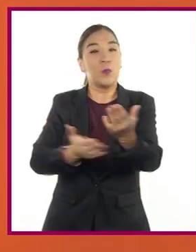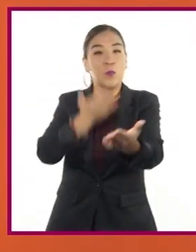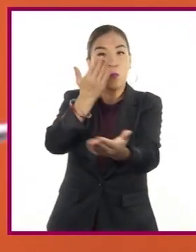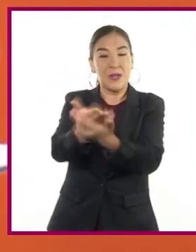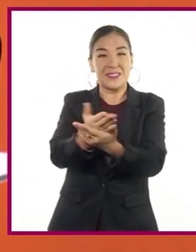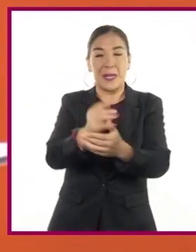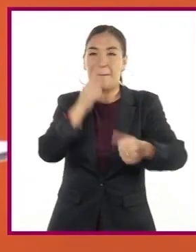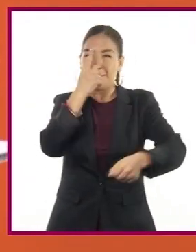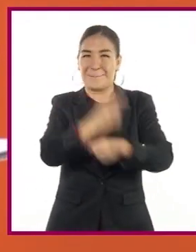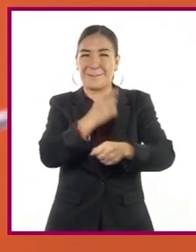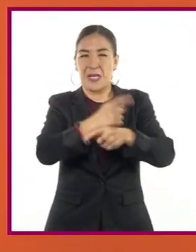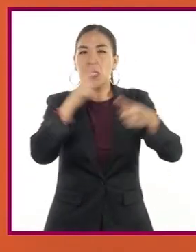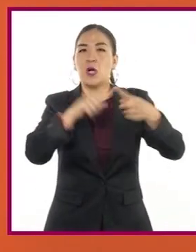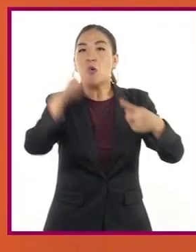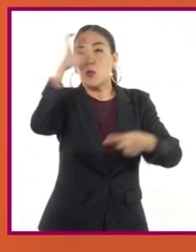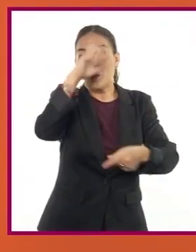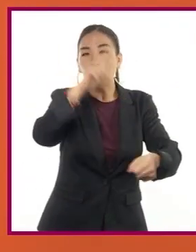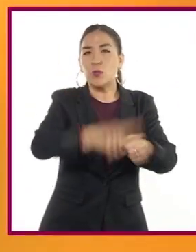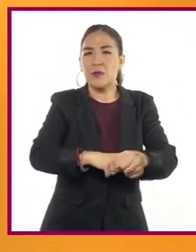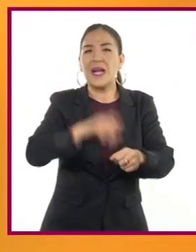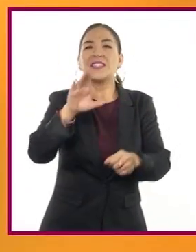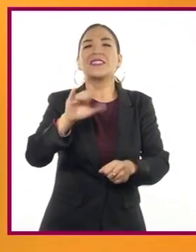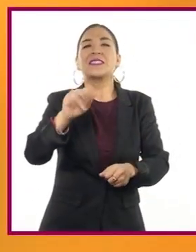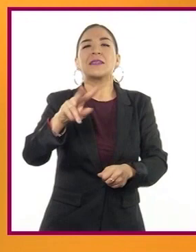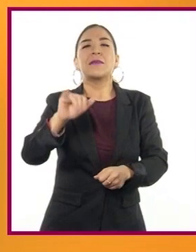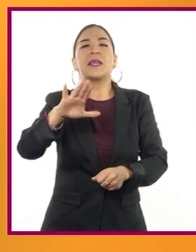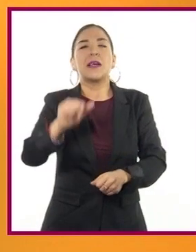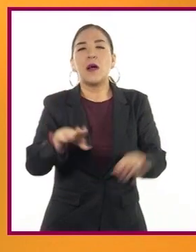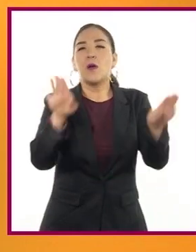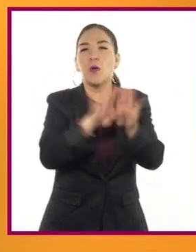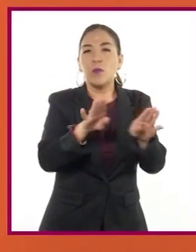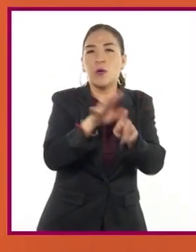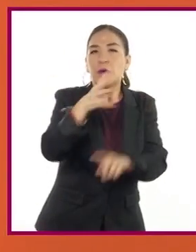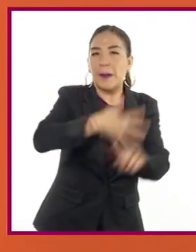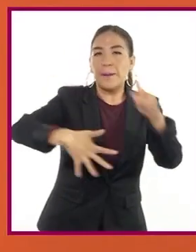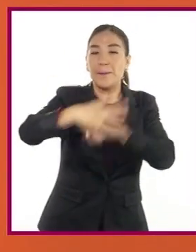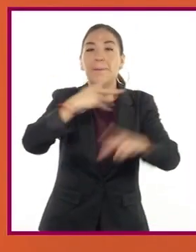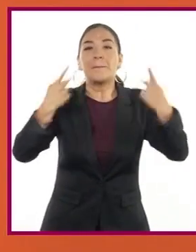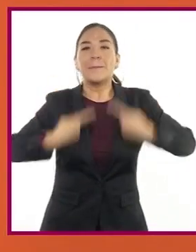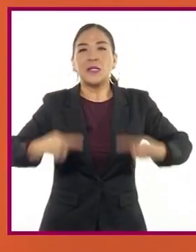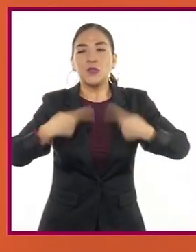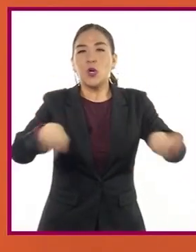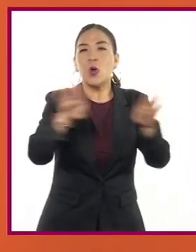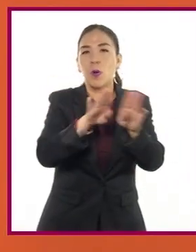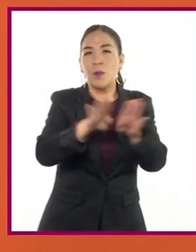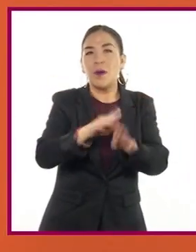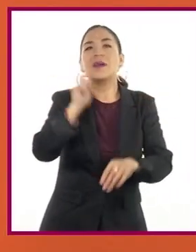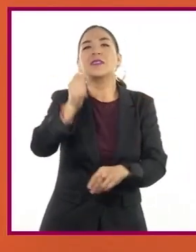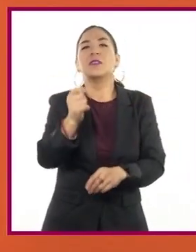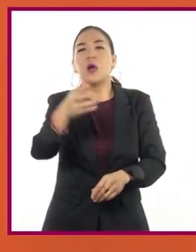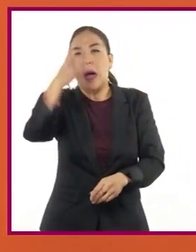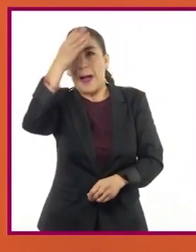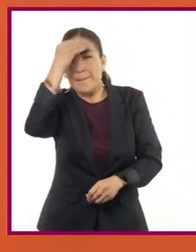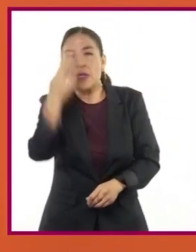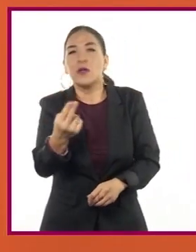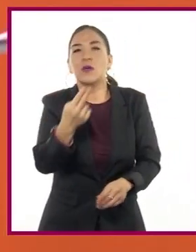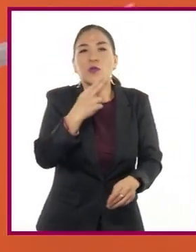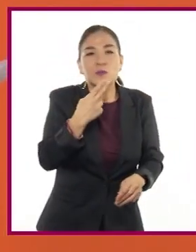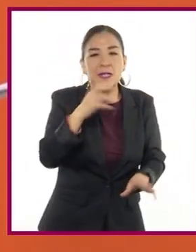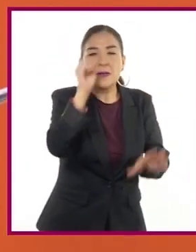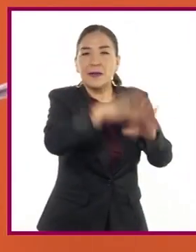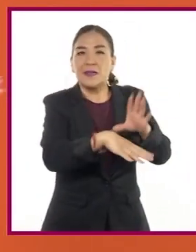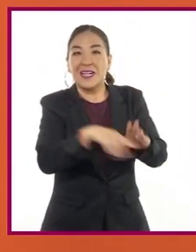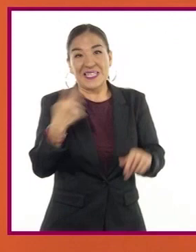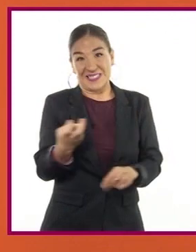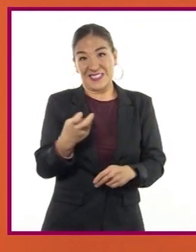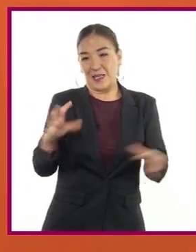sobre cultura cívica tiene que ver con la forma que disponemos de los desechos. No se relaciona con la